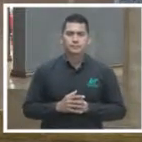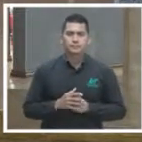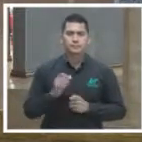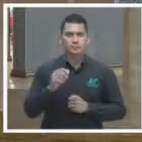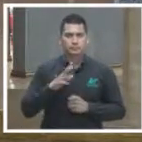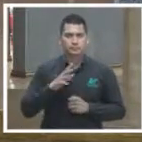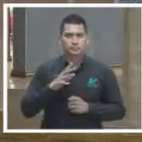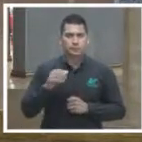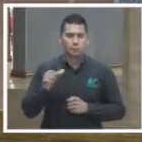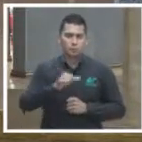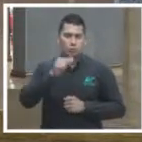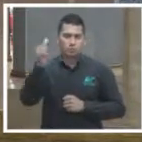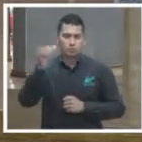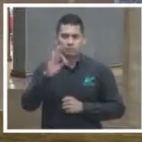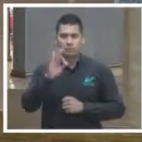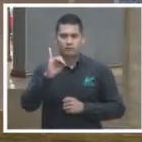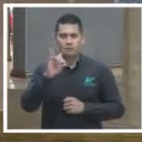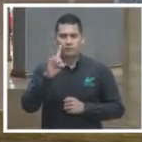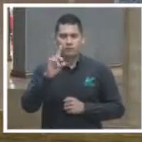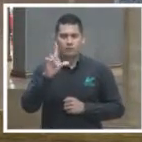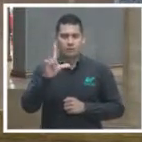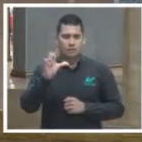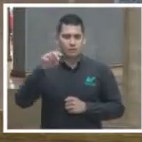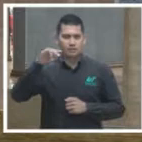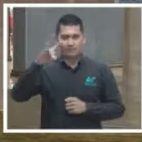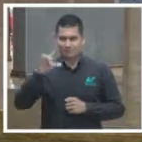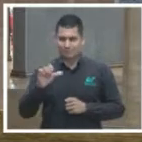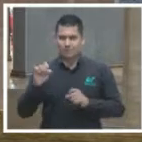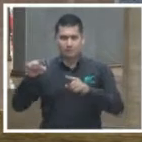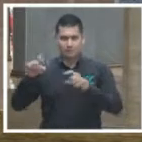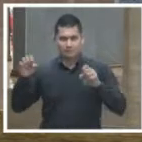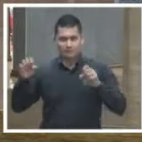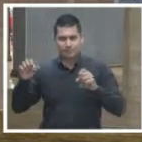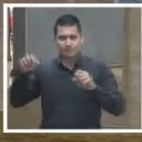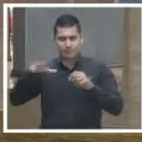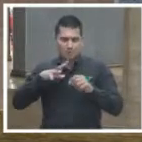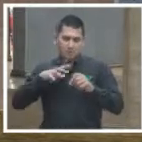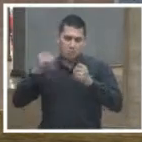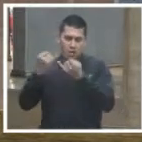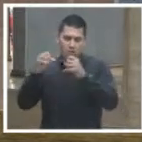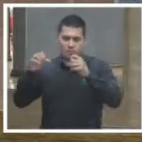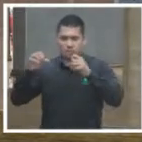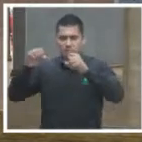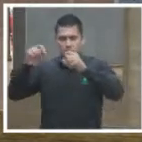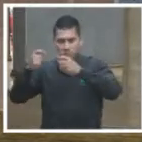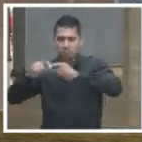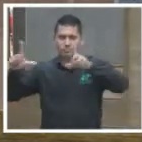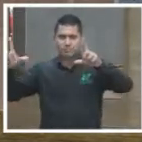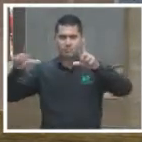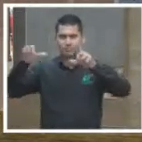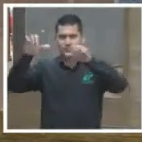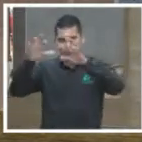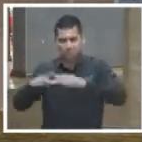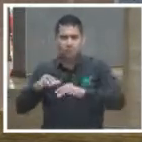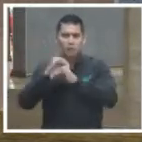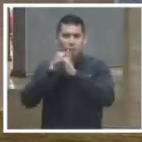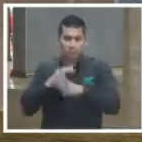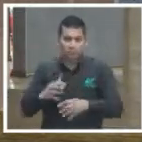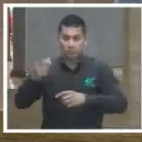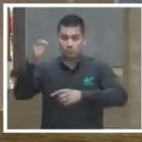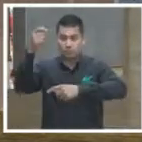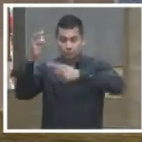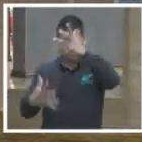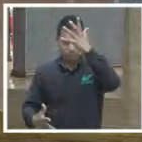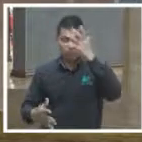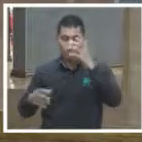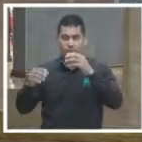Finlandia por ejemplo contiene información sobre participación de la ciudadanía en elecciones toda la información que se